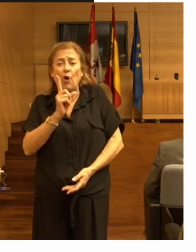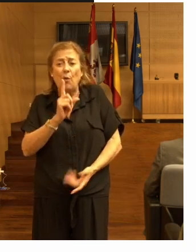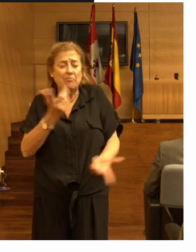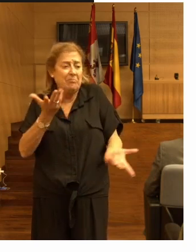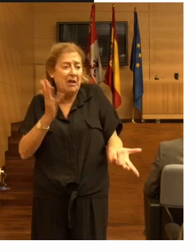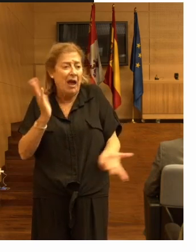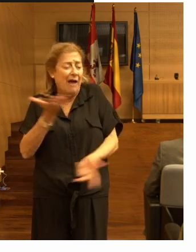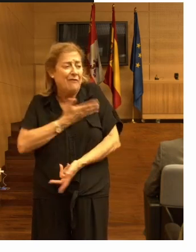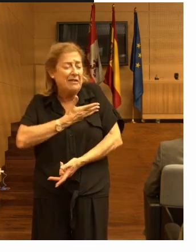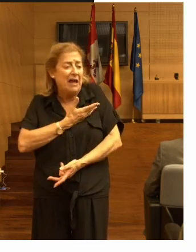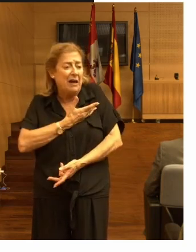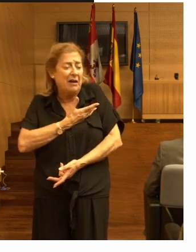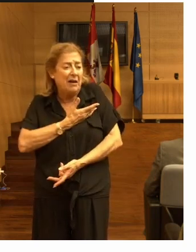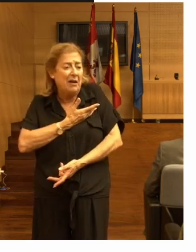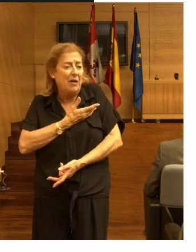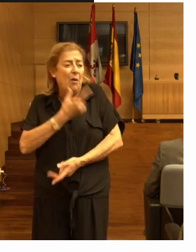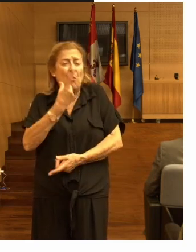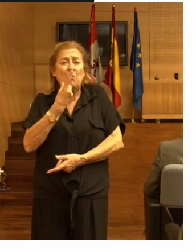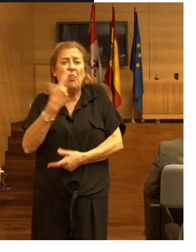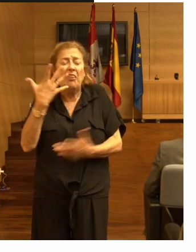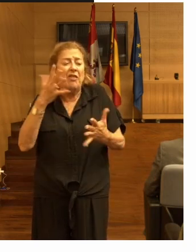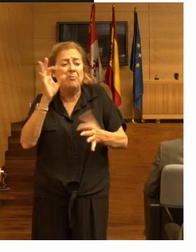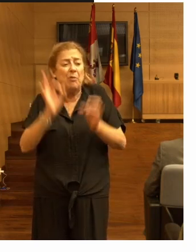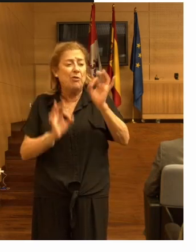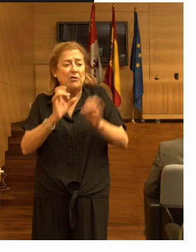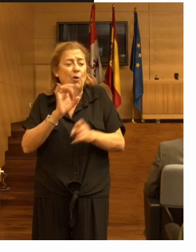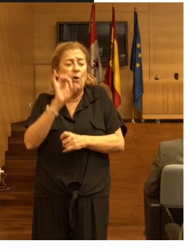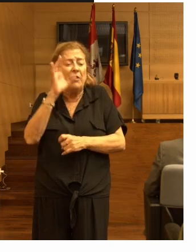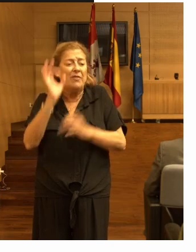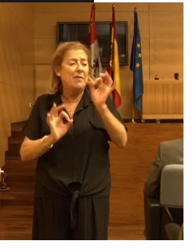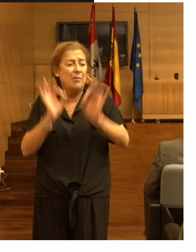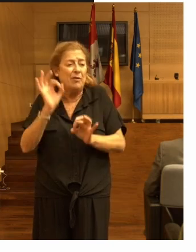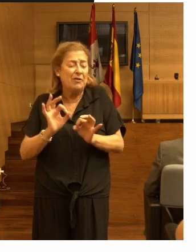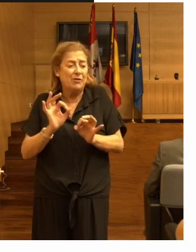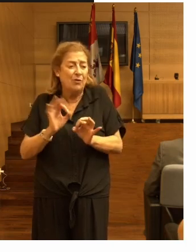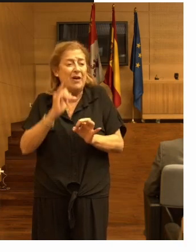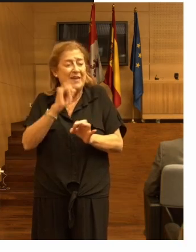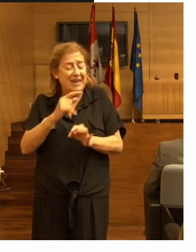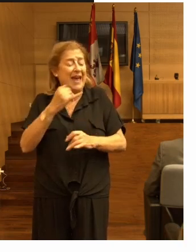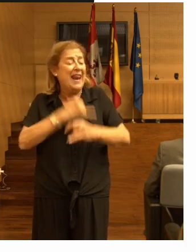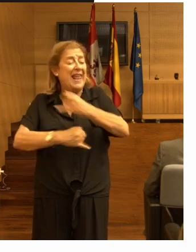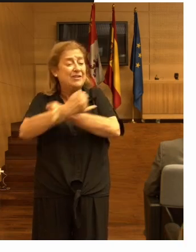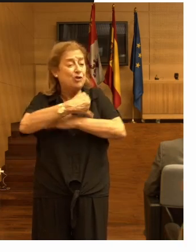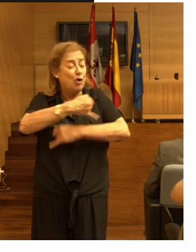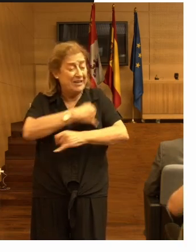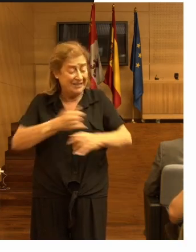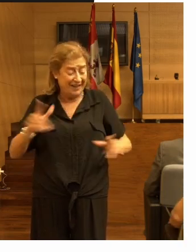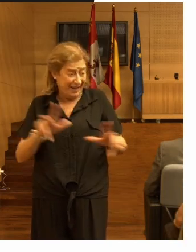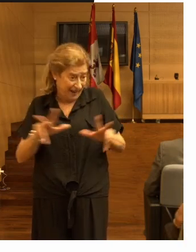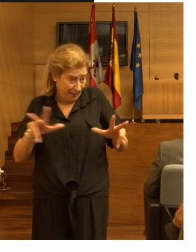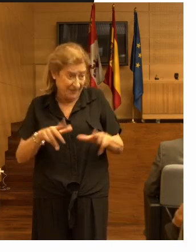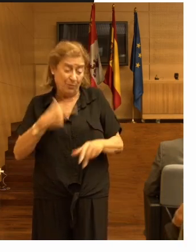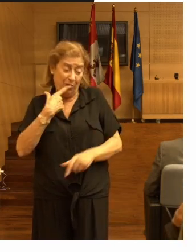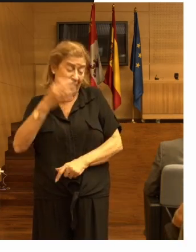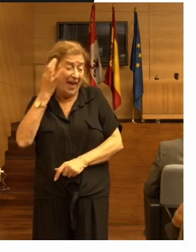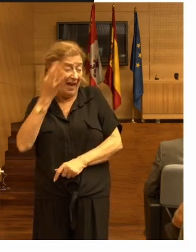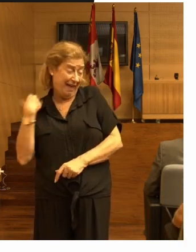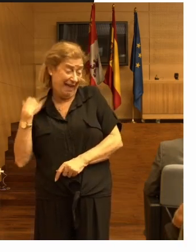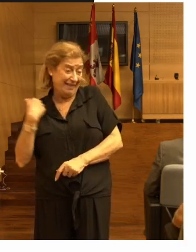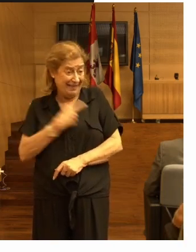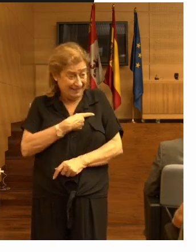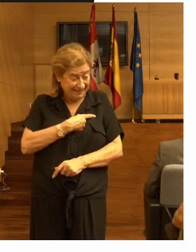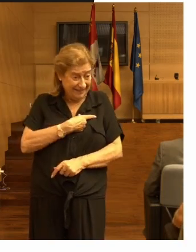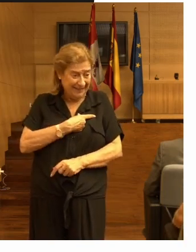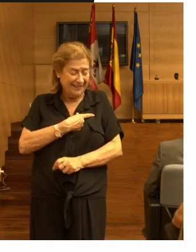afectar un 10% un 15% y las lesiones graves como decía Elizabeth hace un